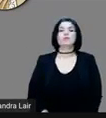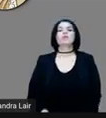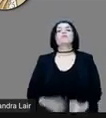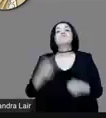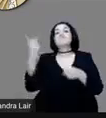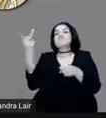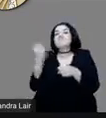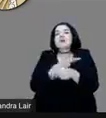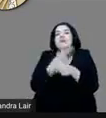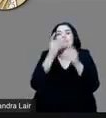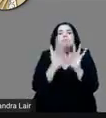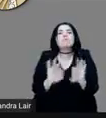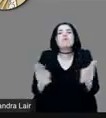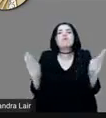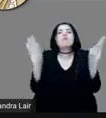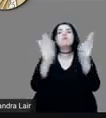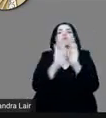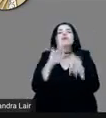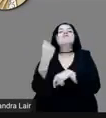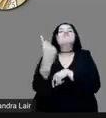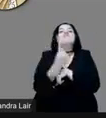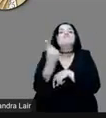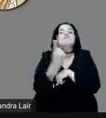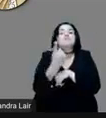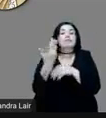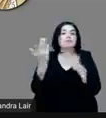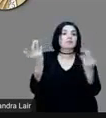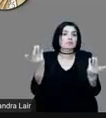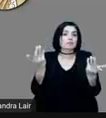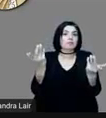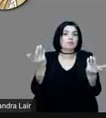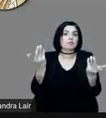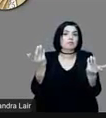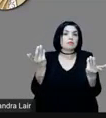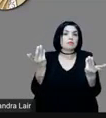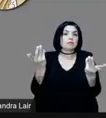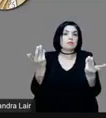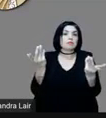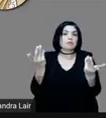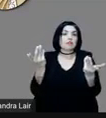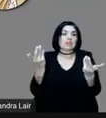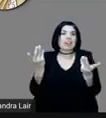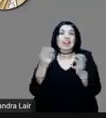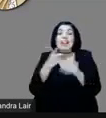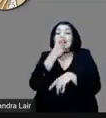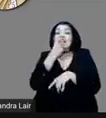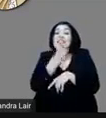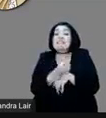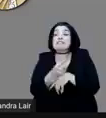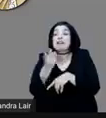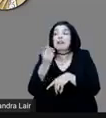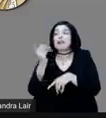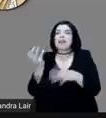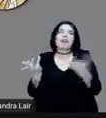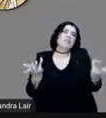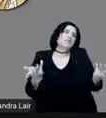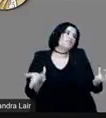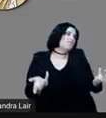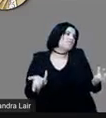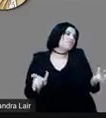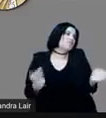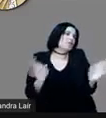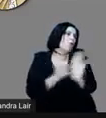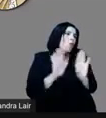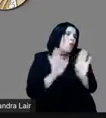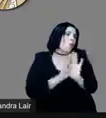que él piensa que va a ser en vano pedir esto, puesto